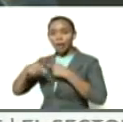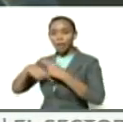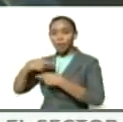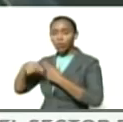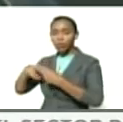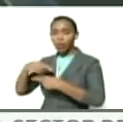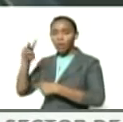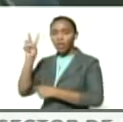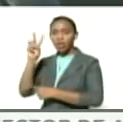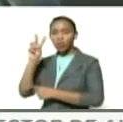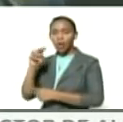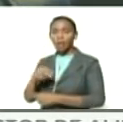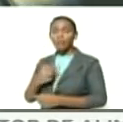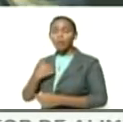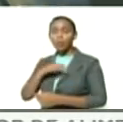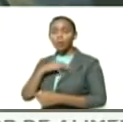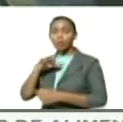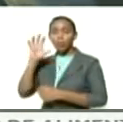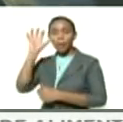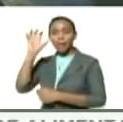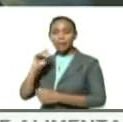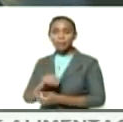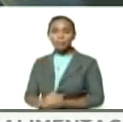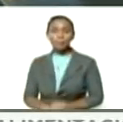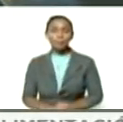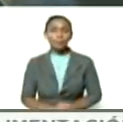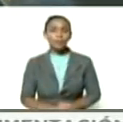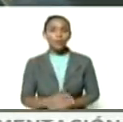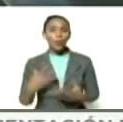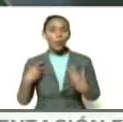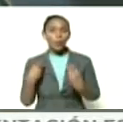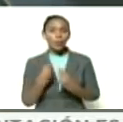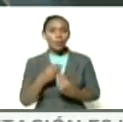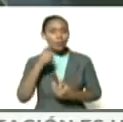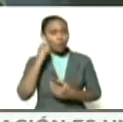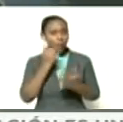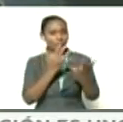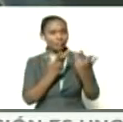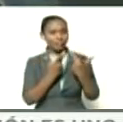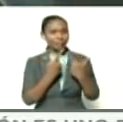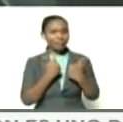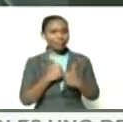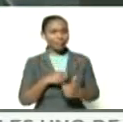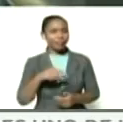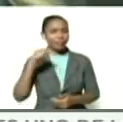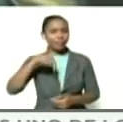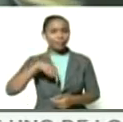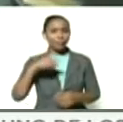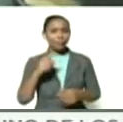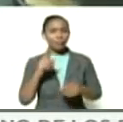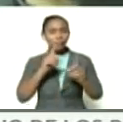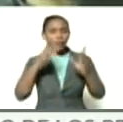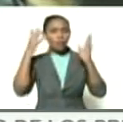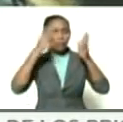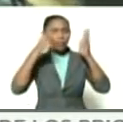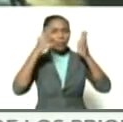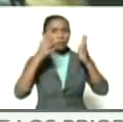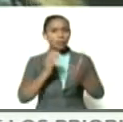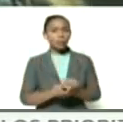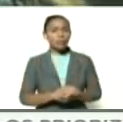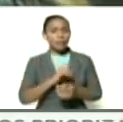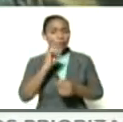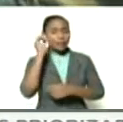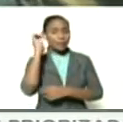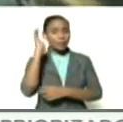venezolana de nuestro país compañera Marini que me cuentas tú de aquí de esta formación de este